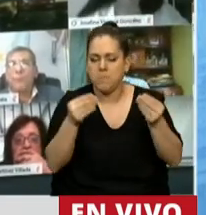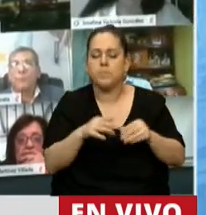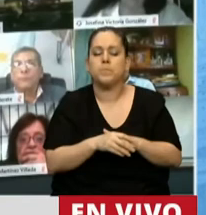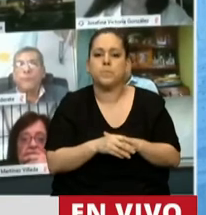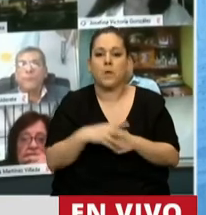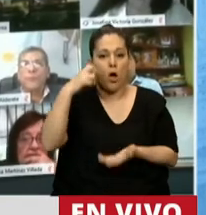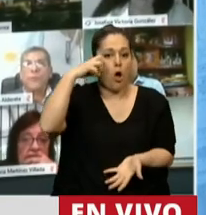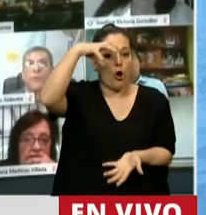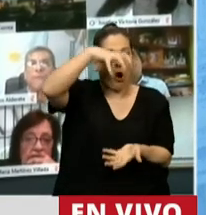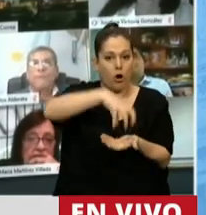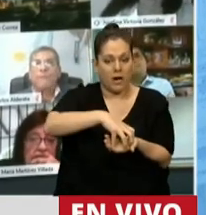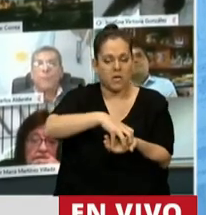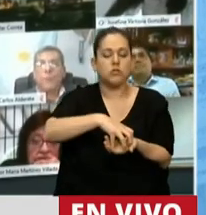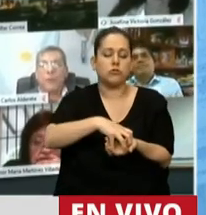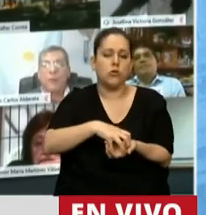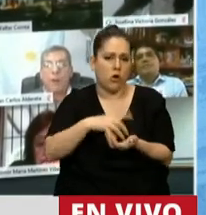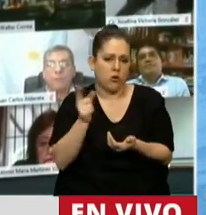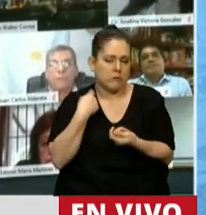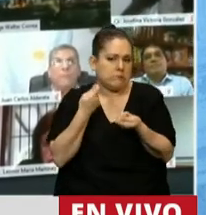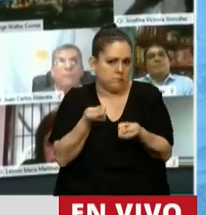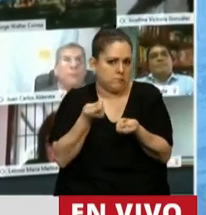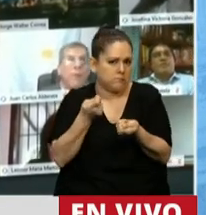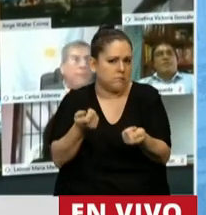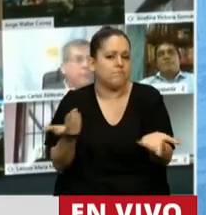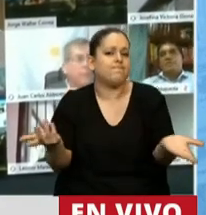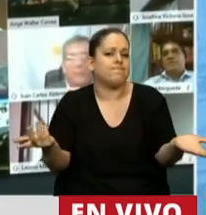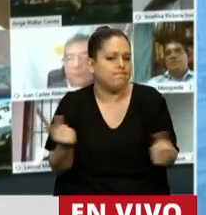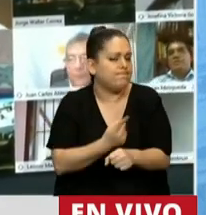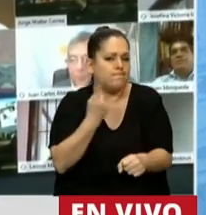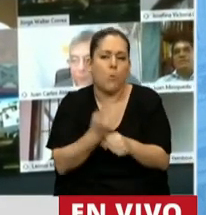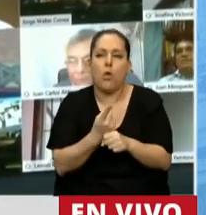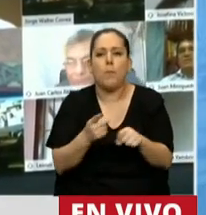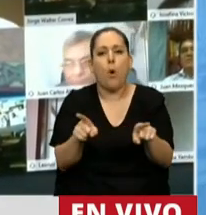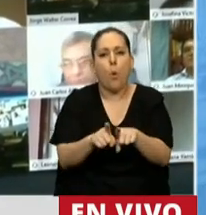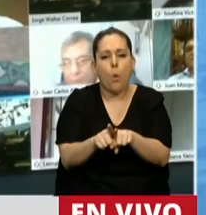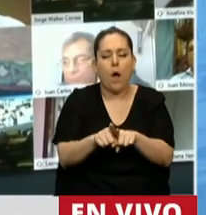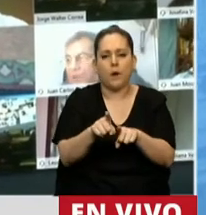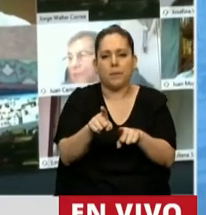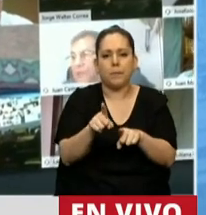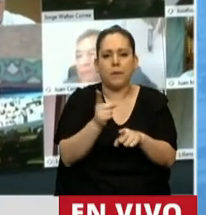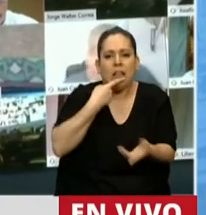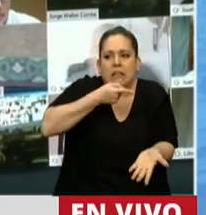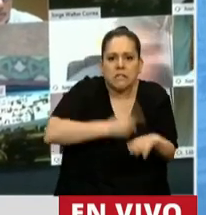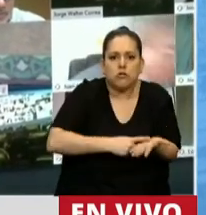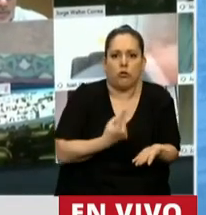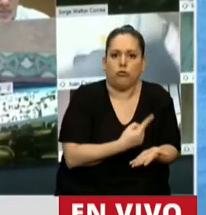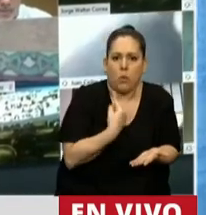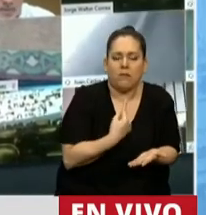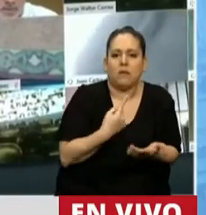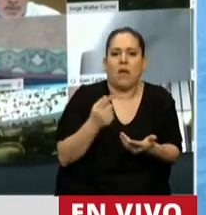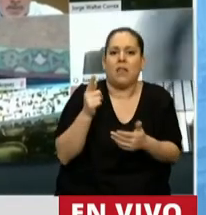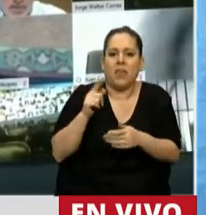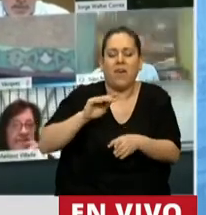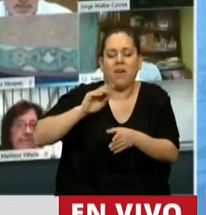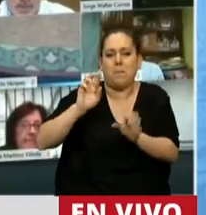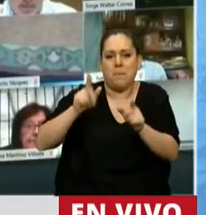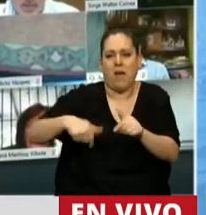el Congreso de la Nación, y lo vamos a seguir insistiendo, no podemos seguir delegando nuestras facultades de la toma de la deuda y de la negociación